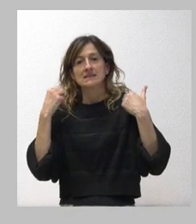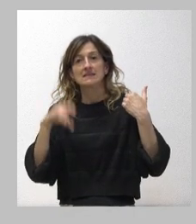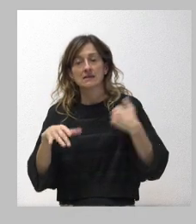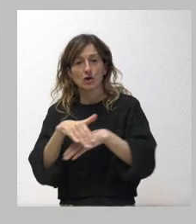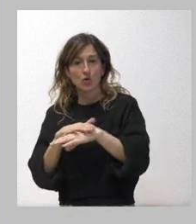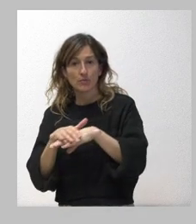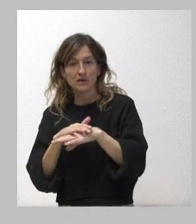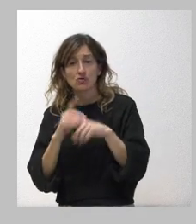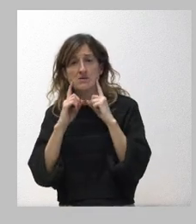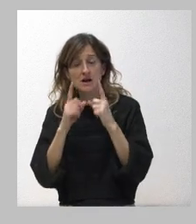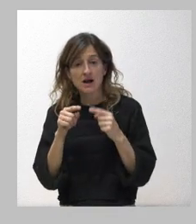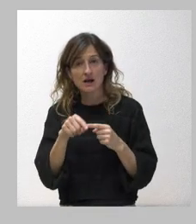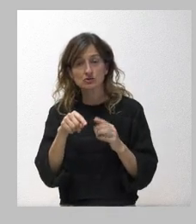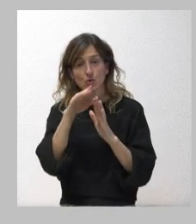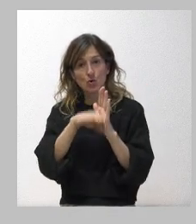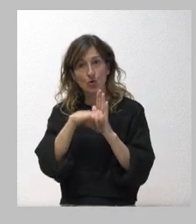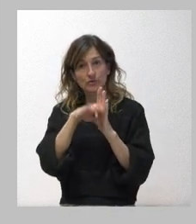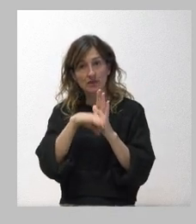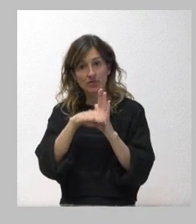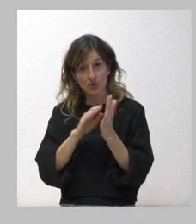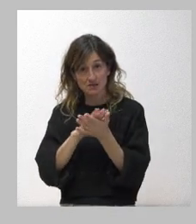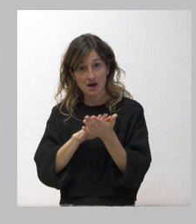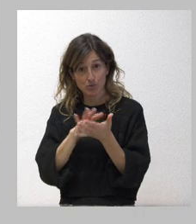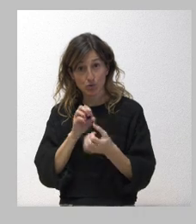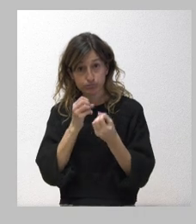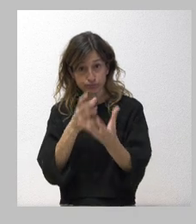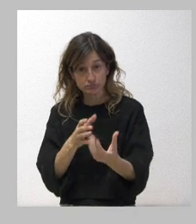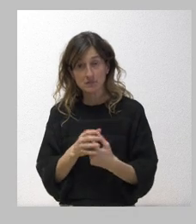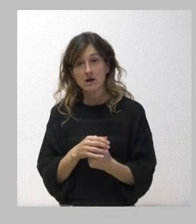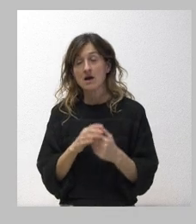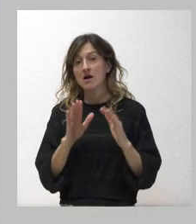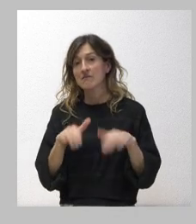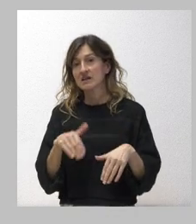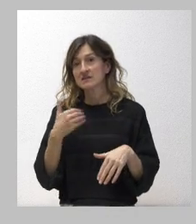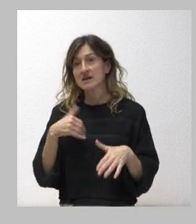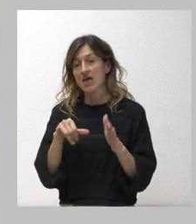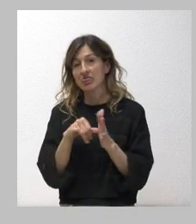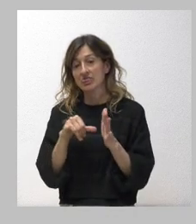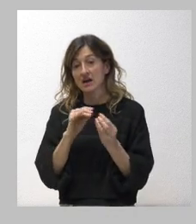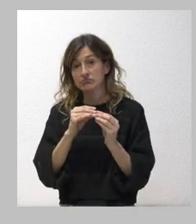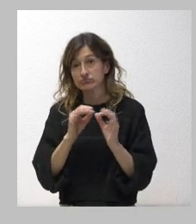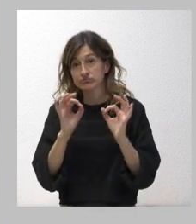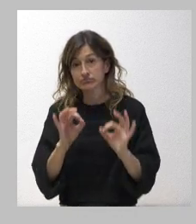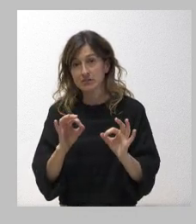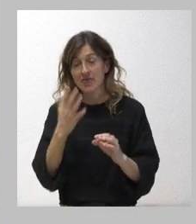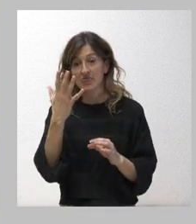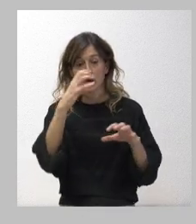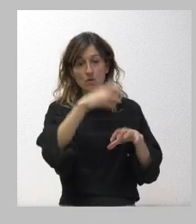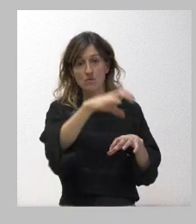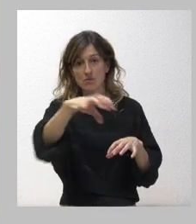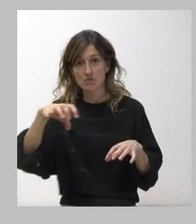en este caso, con estas condiciones que les estoy comentando, prácticamente están ya cerca de su ejecución estos cinco macroparques,